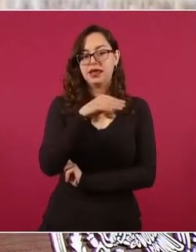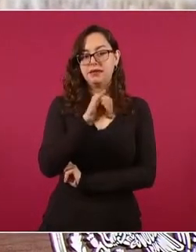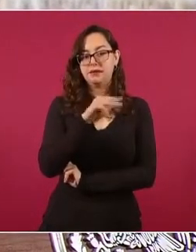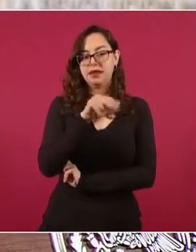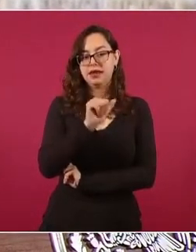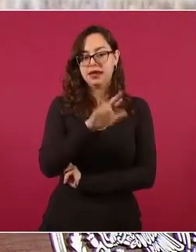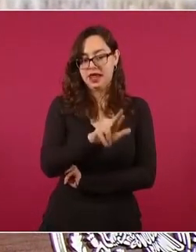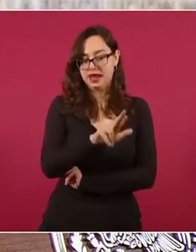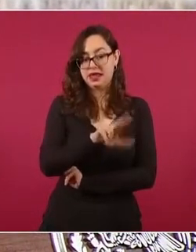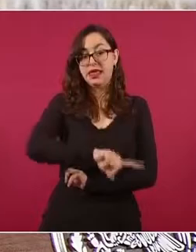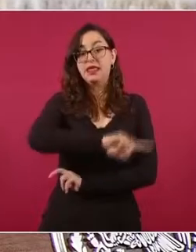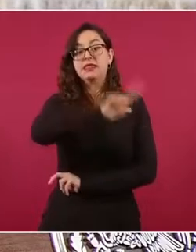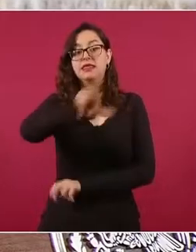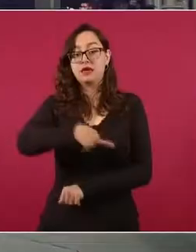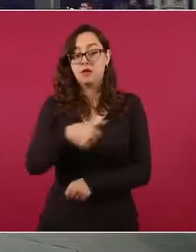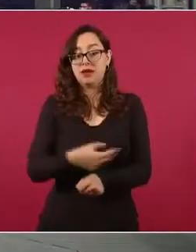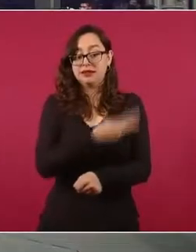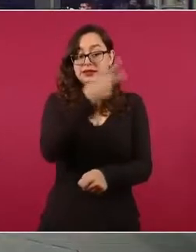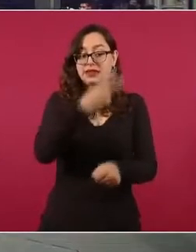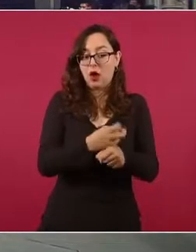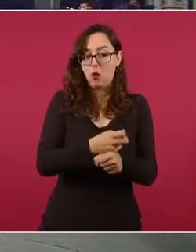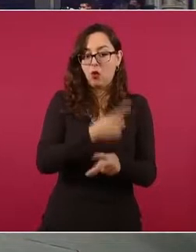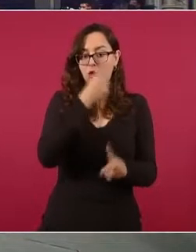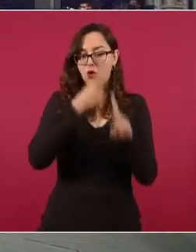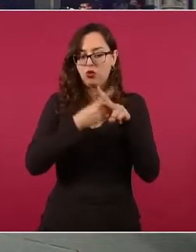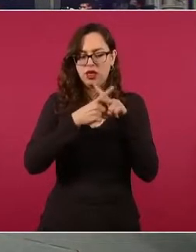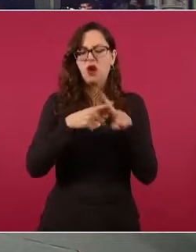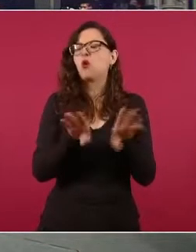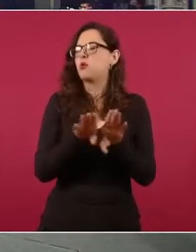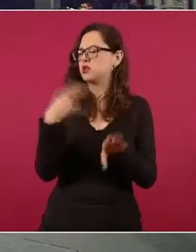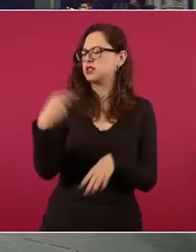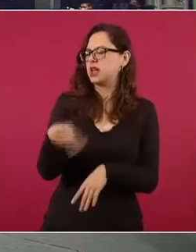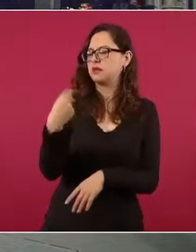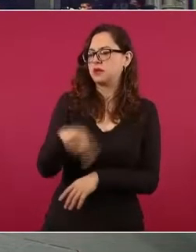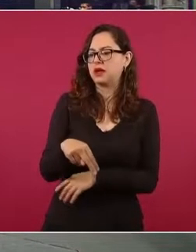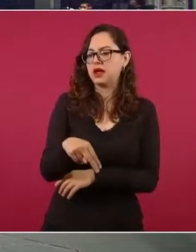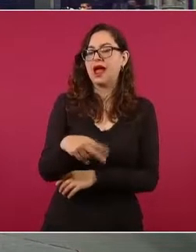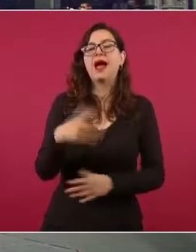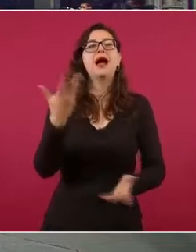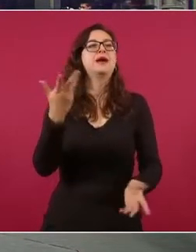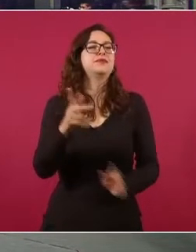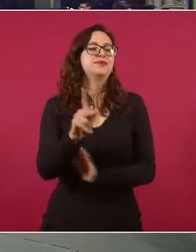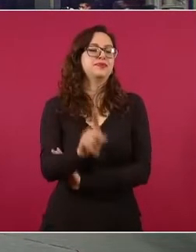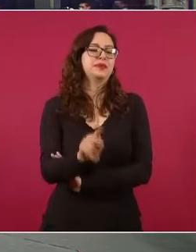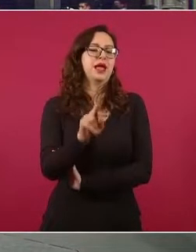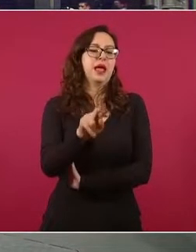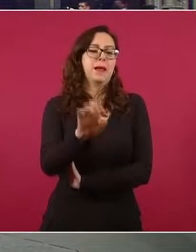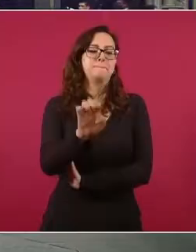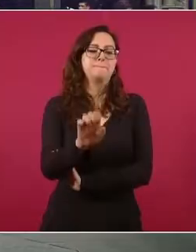Sí, es escrutinio, pero… Sí,